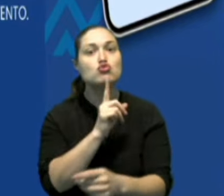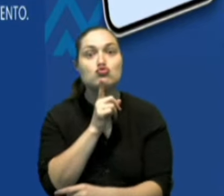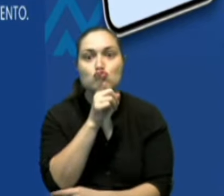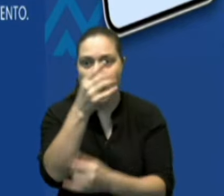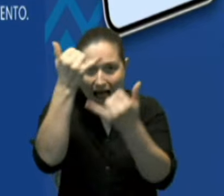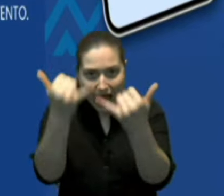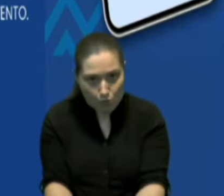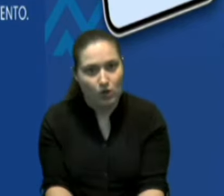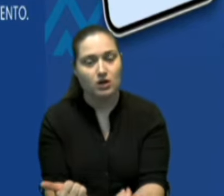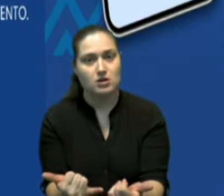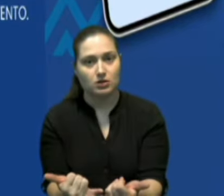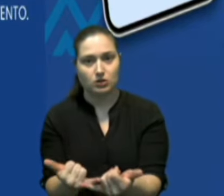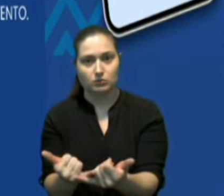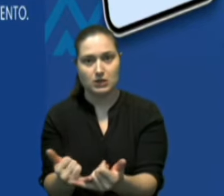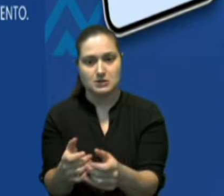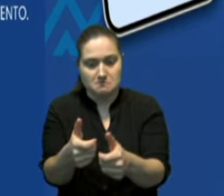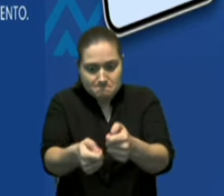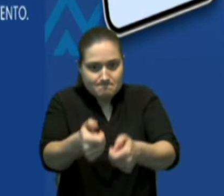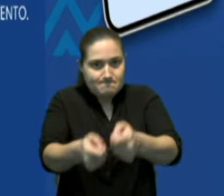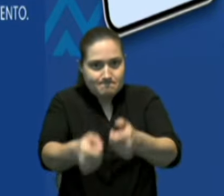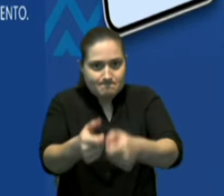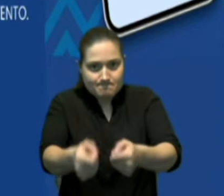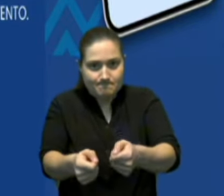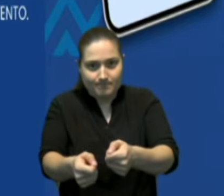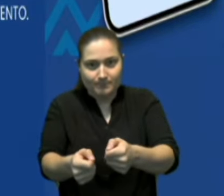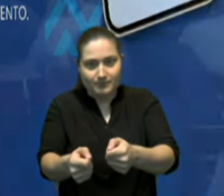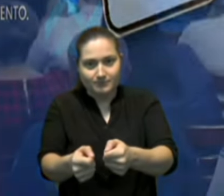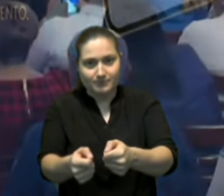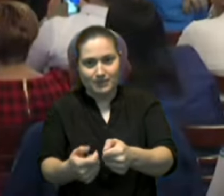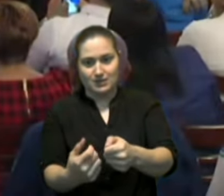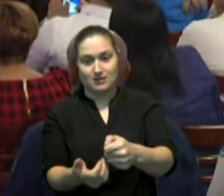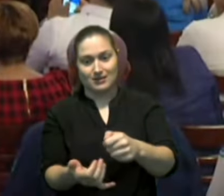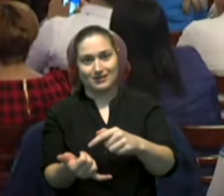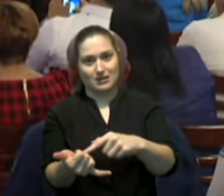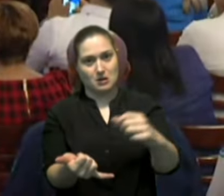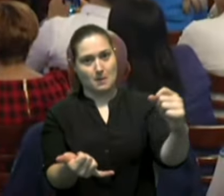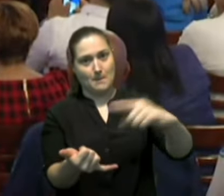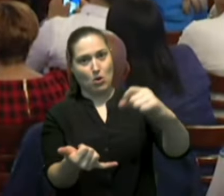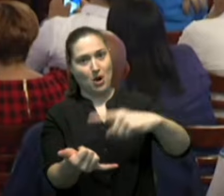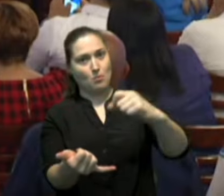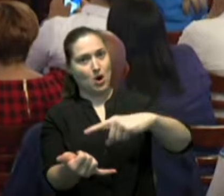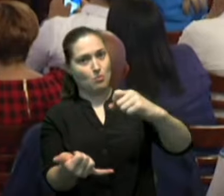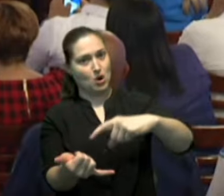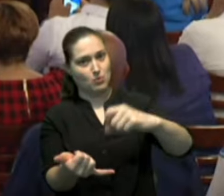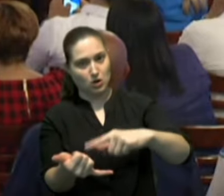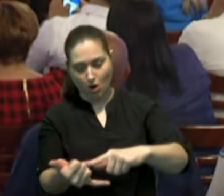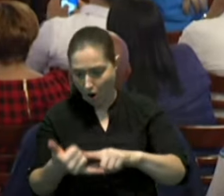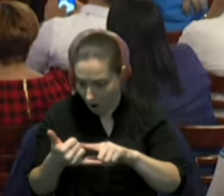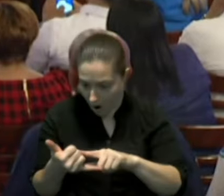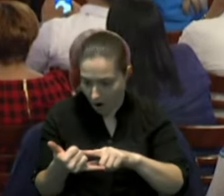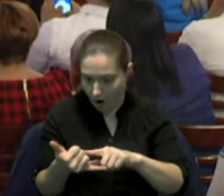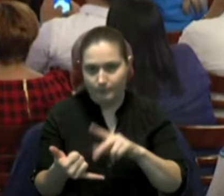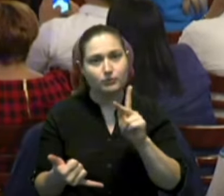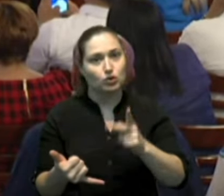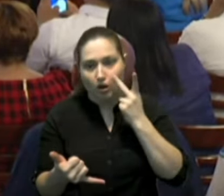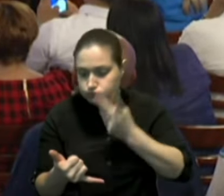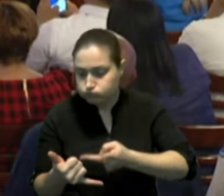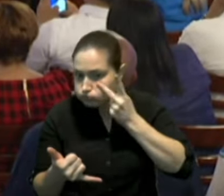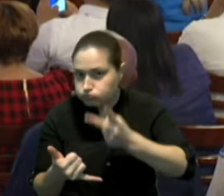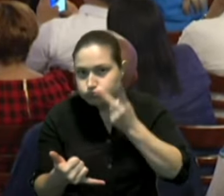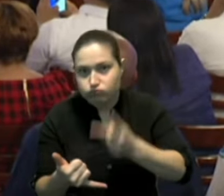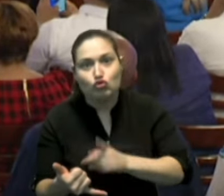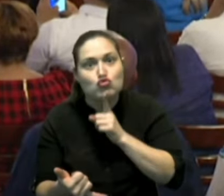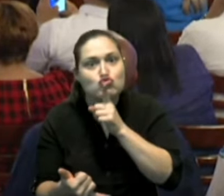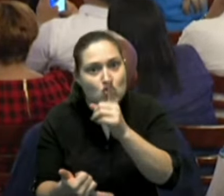semanal el gobierno presentó la aplicación tecnológica Alerta 2, que buscará la prevención, mitigación y respuesta de los que viven en zonas